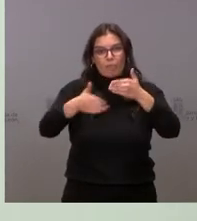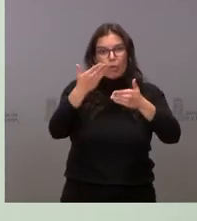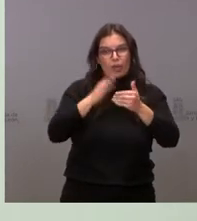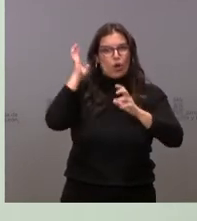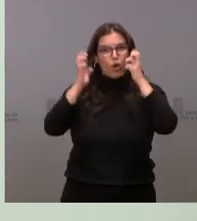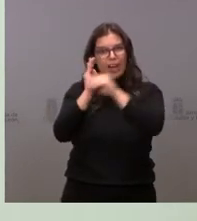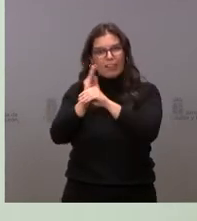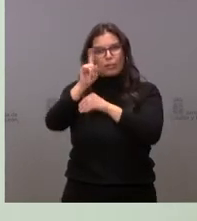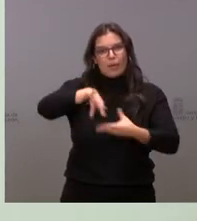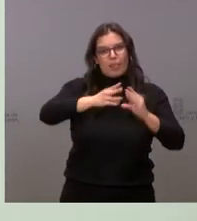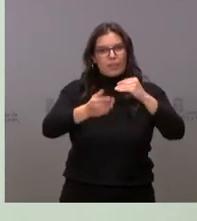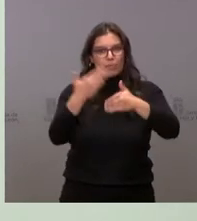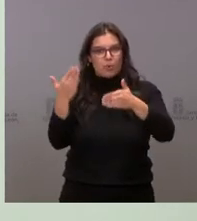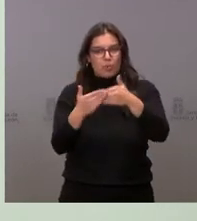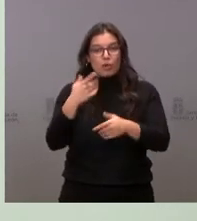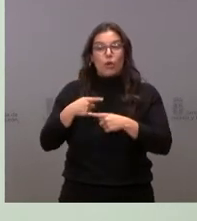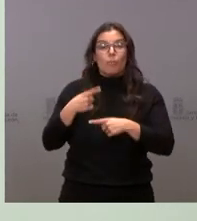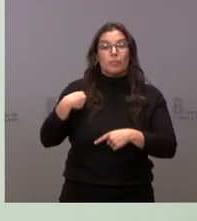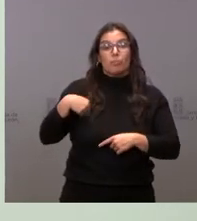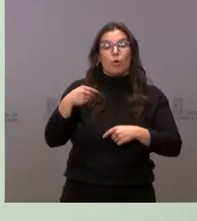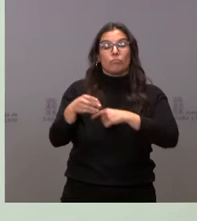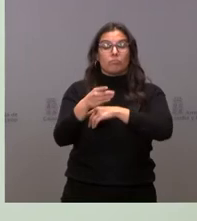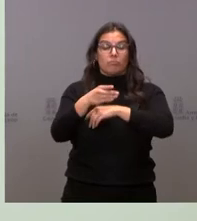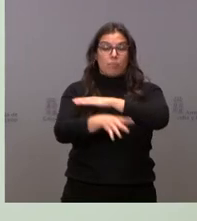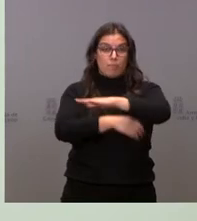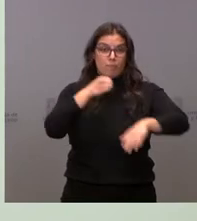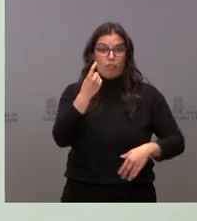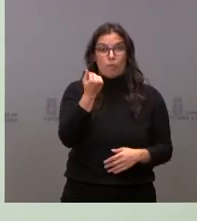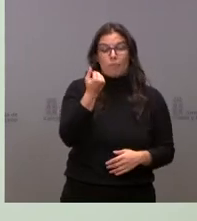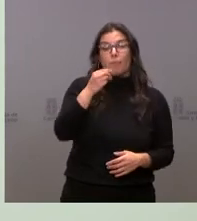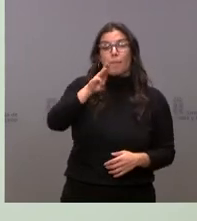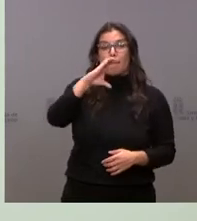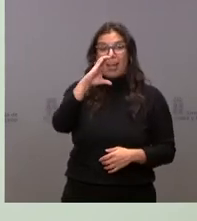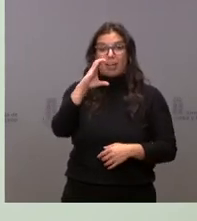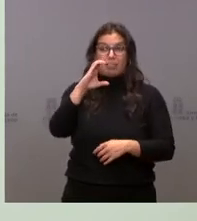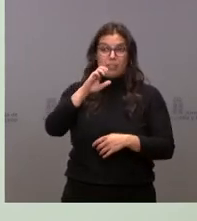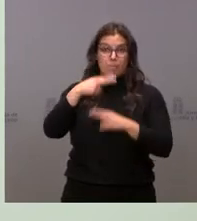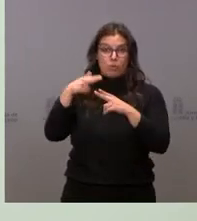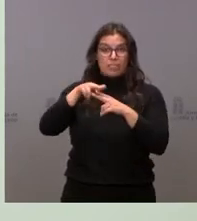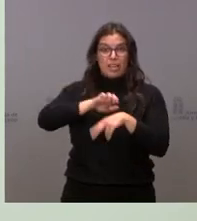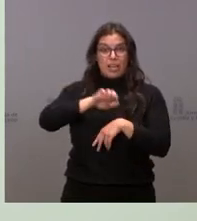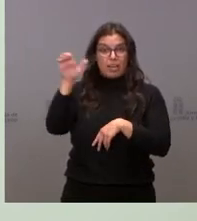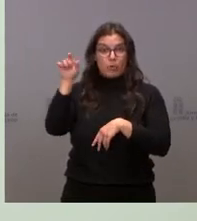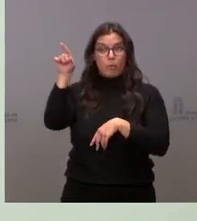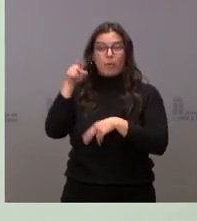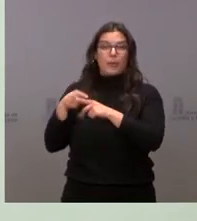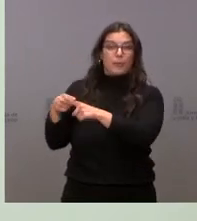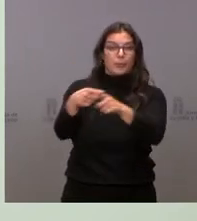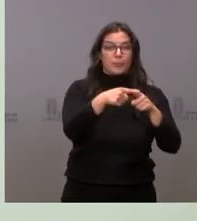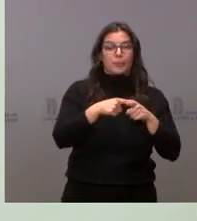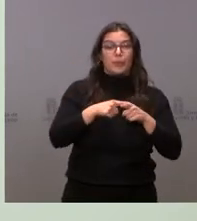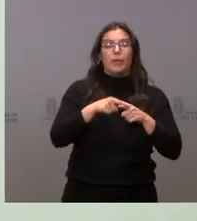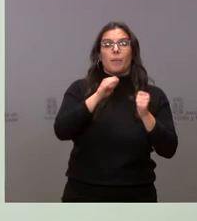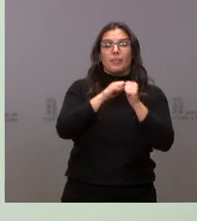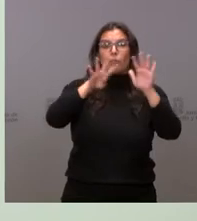con un reparto de la política agraria común que van a ser en torno a 924 millones para facilitar la